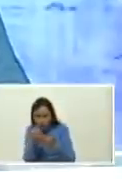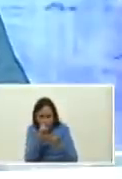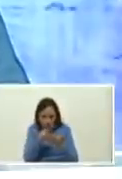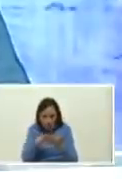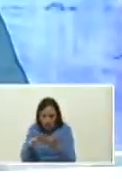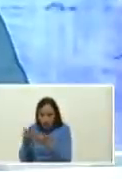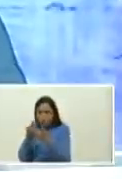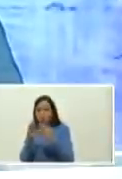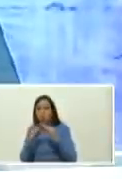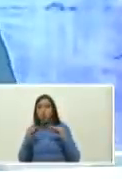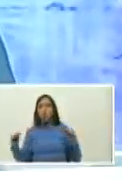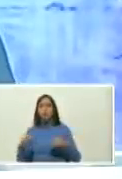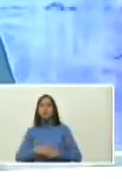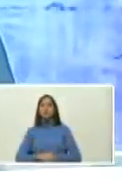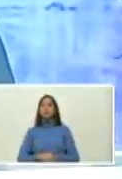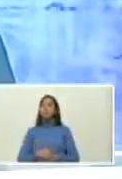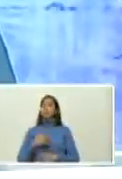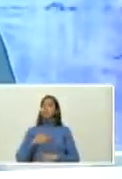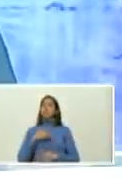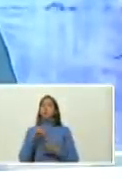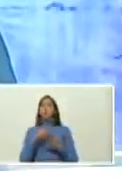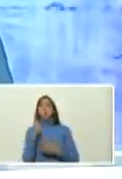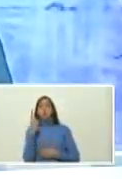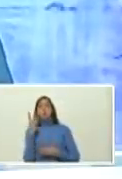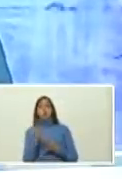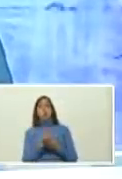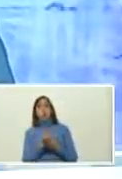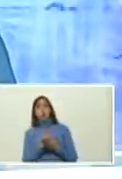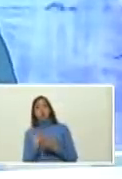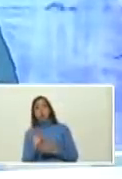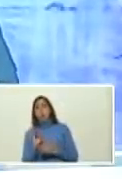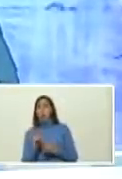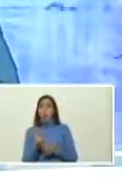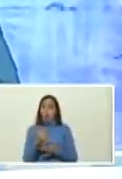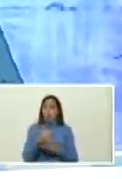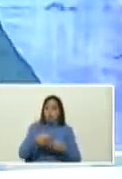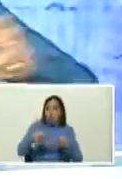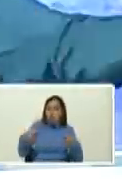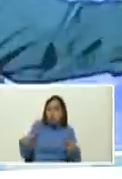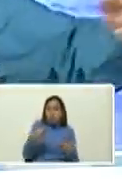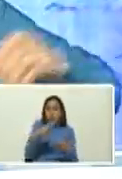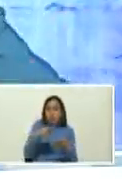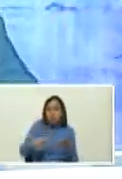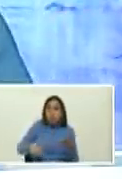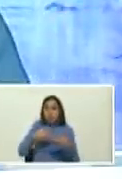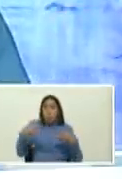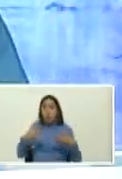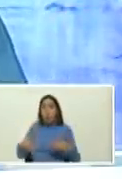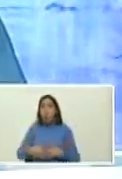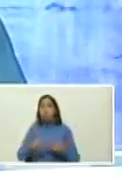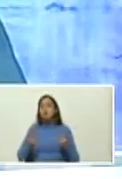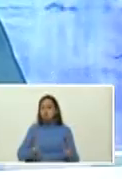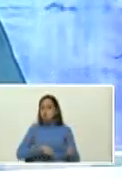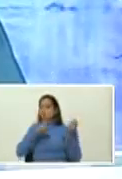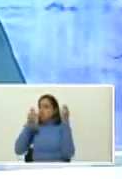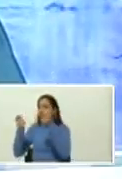trae impresionante yo a veces me leo un libro o me leo un artículo y se lo paso a Silia